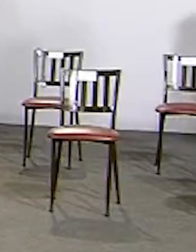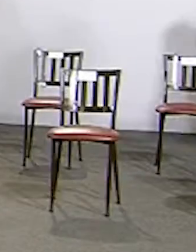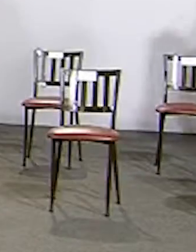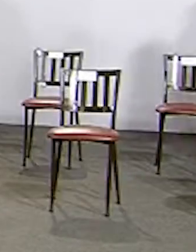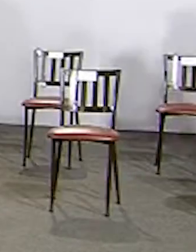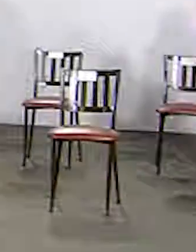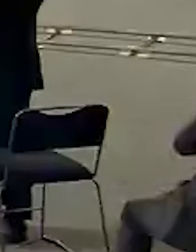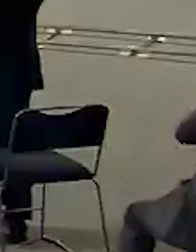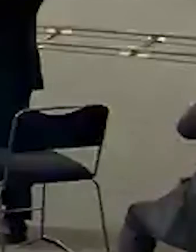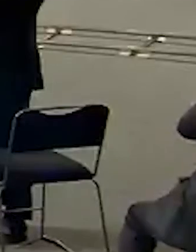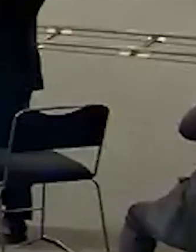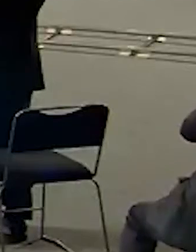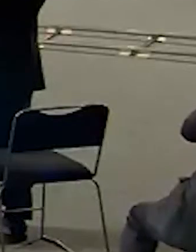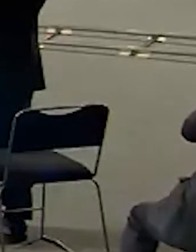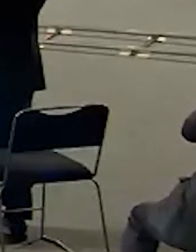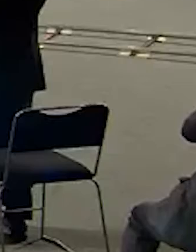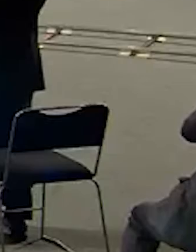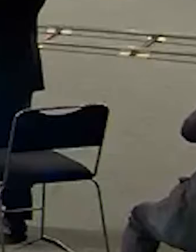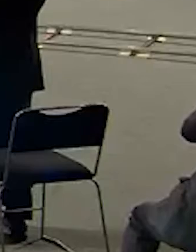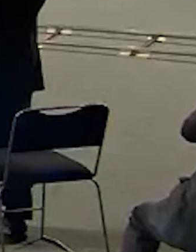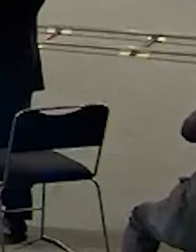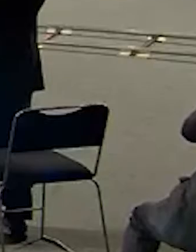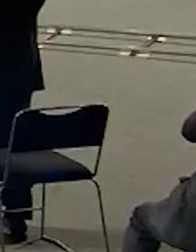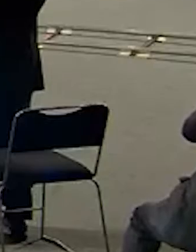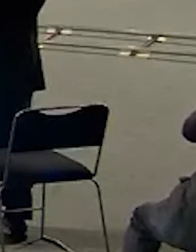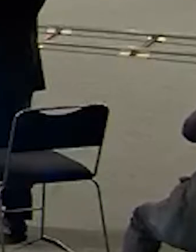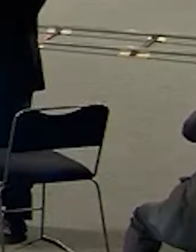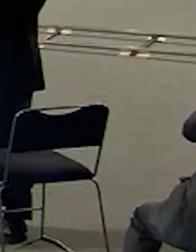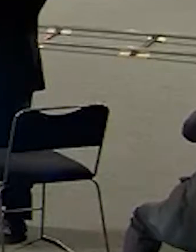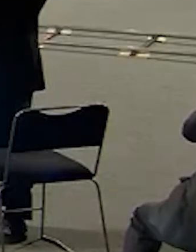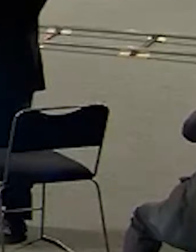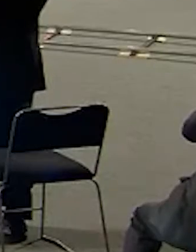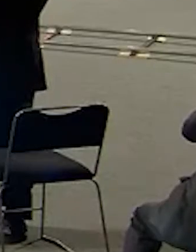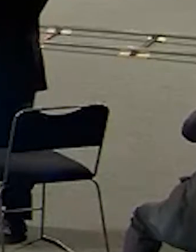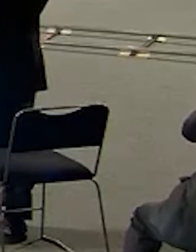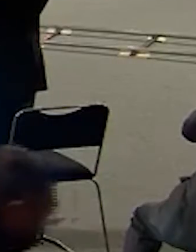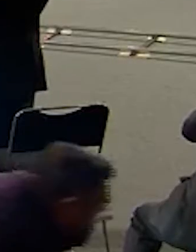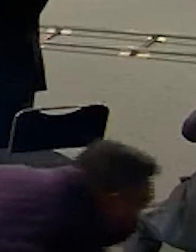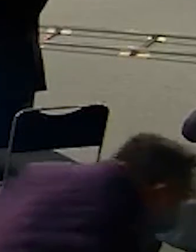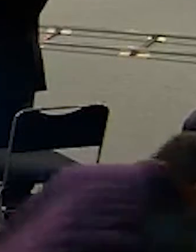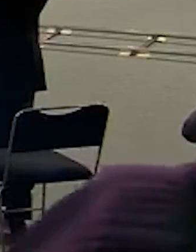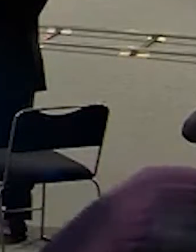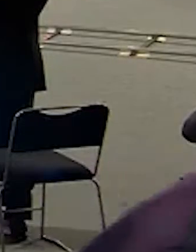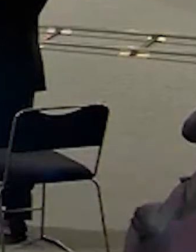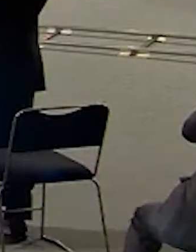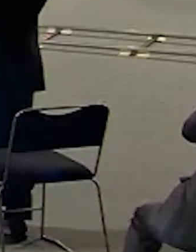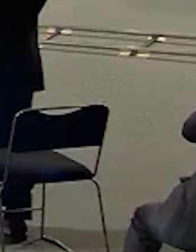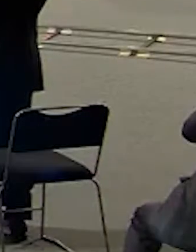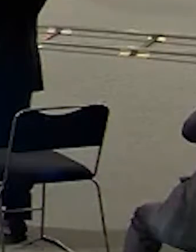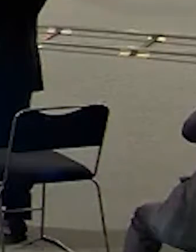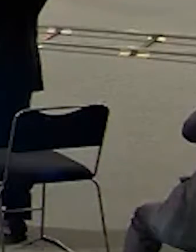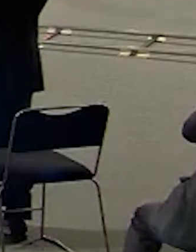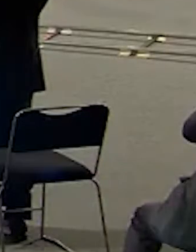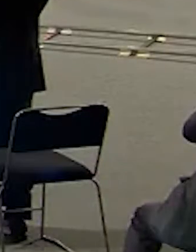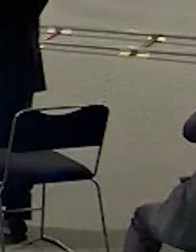Bienvenidos y muy buenos días, felicidades por estar aquí con nosotros, acompañarnos.